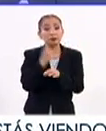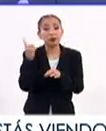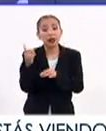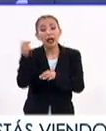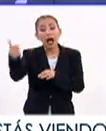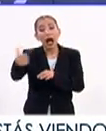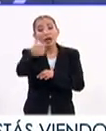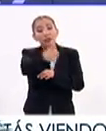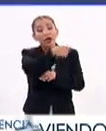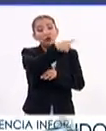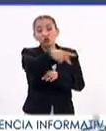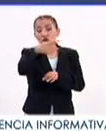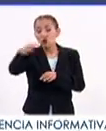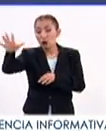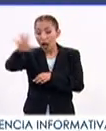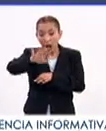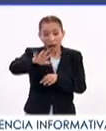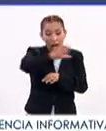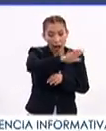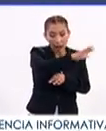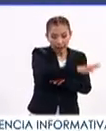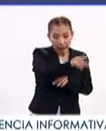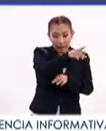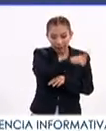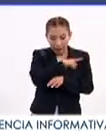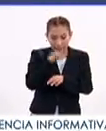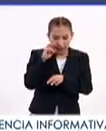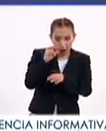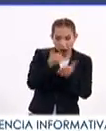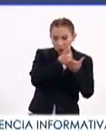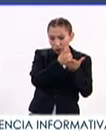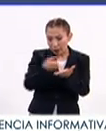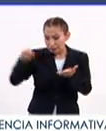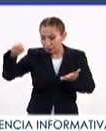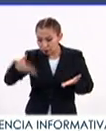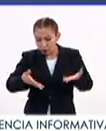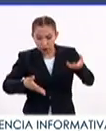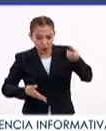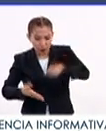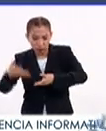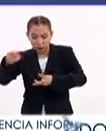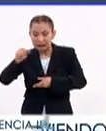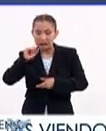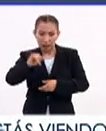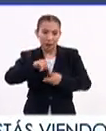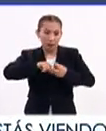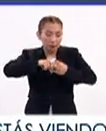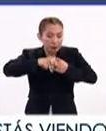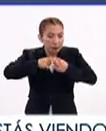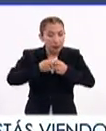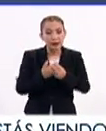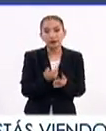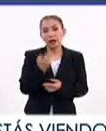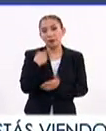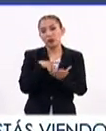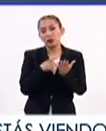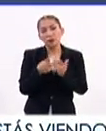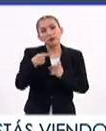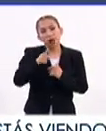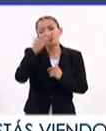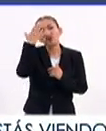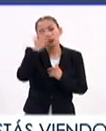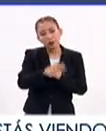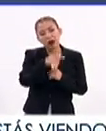cada uno en diversas áreas debemos de contribuir. Y sí, apenas está iniciando, aunque